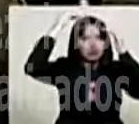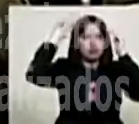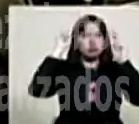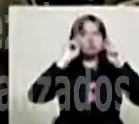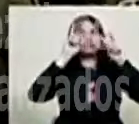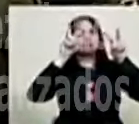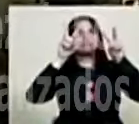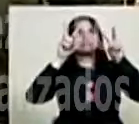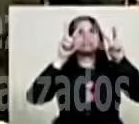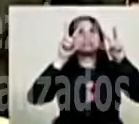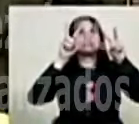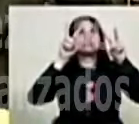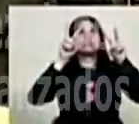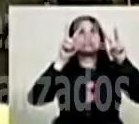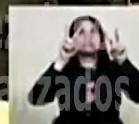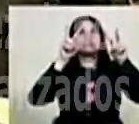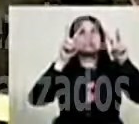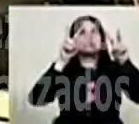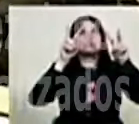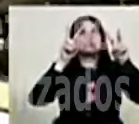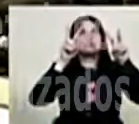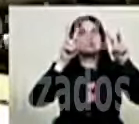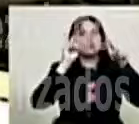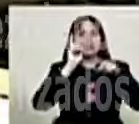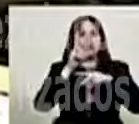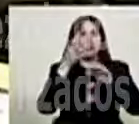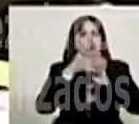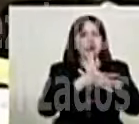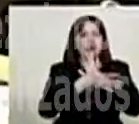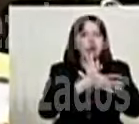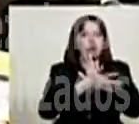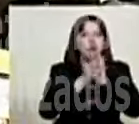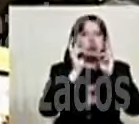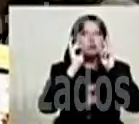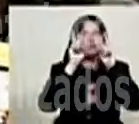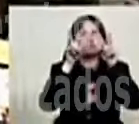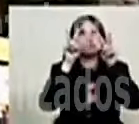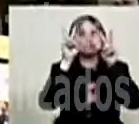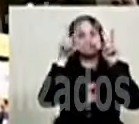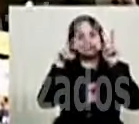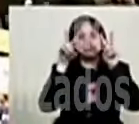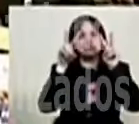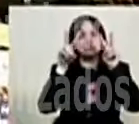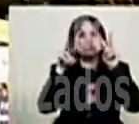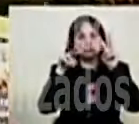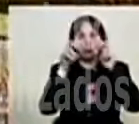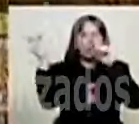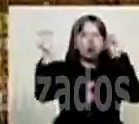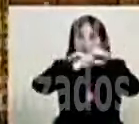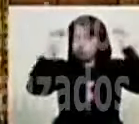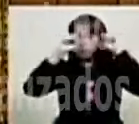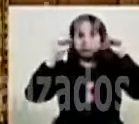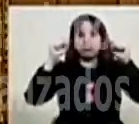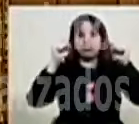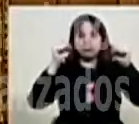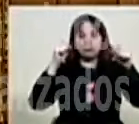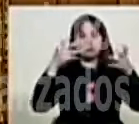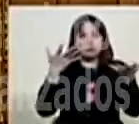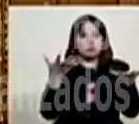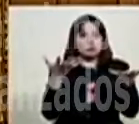Y logra visualizarlo y en el momento que le quita la vista, explota el dron.